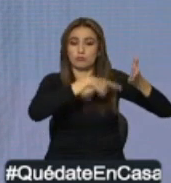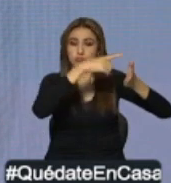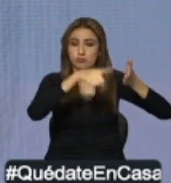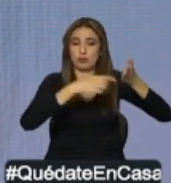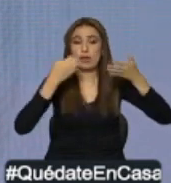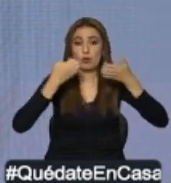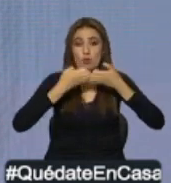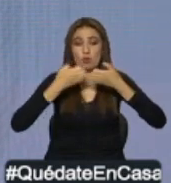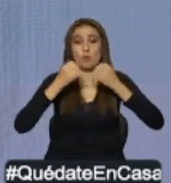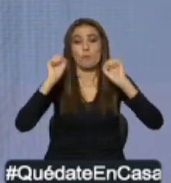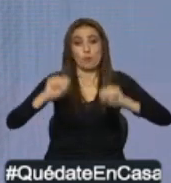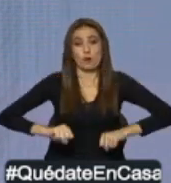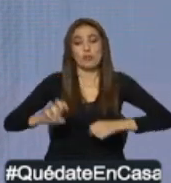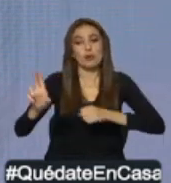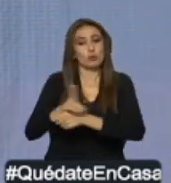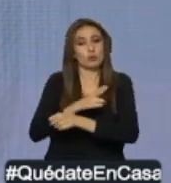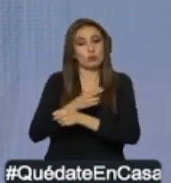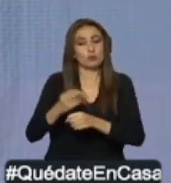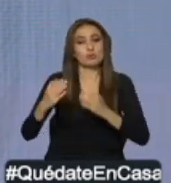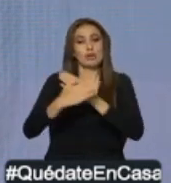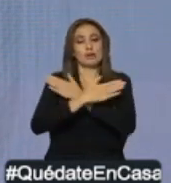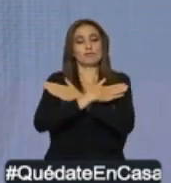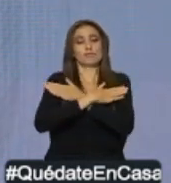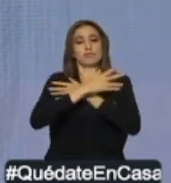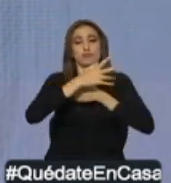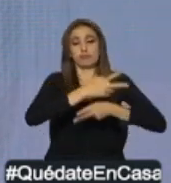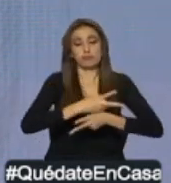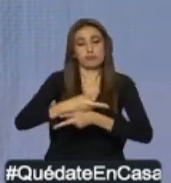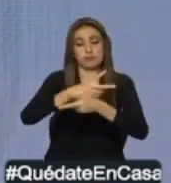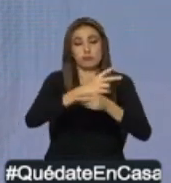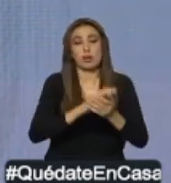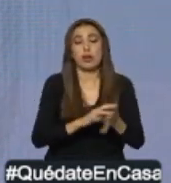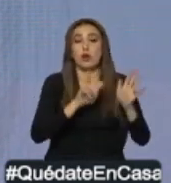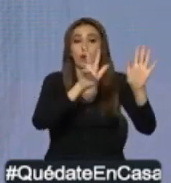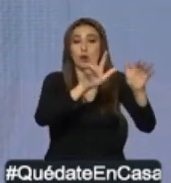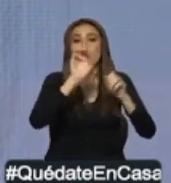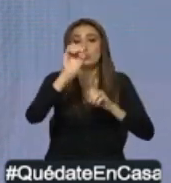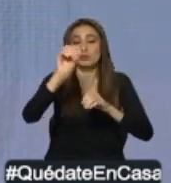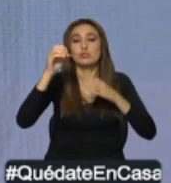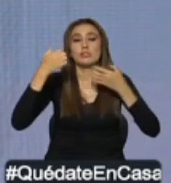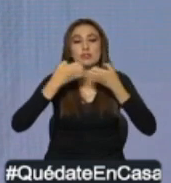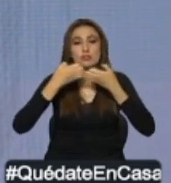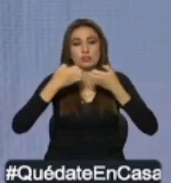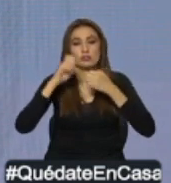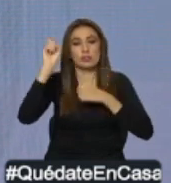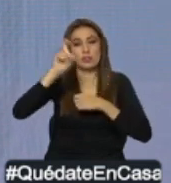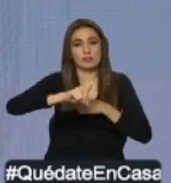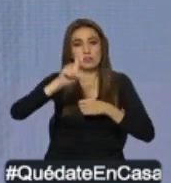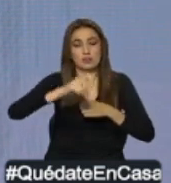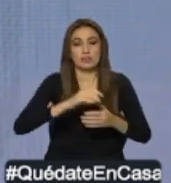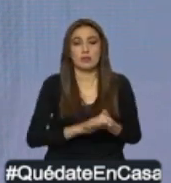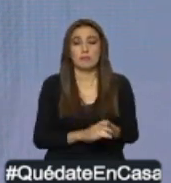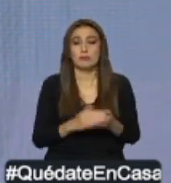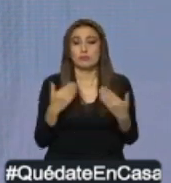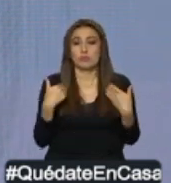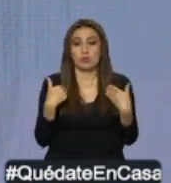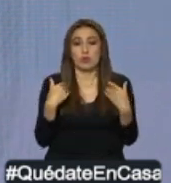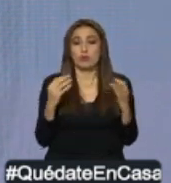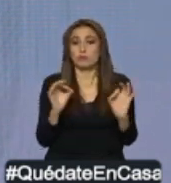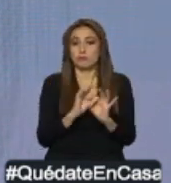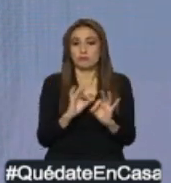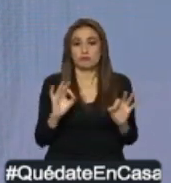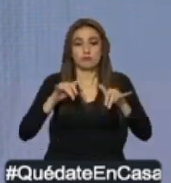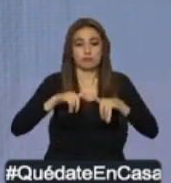intensiva. El objetivo de esto es replicar a 800 ventiladores dentro del proyecto. No me rindo, Ecuador.